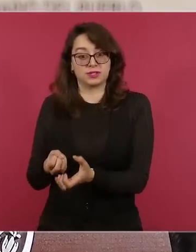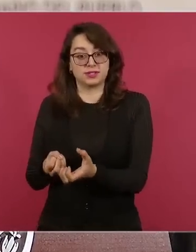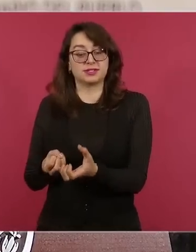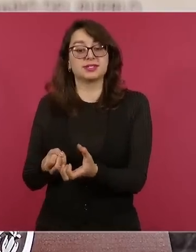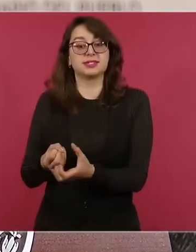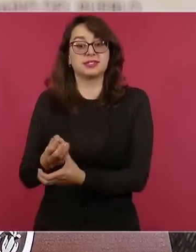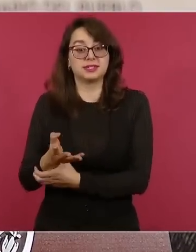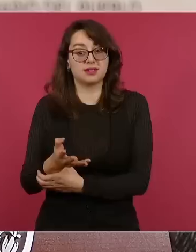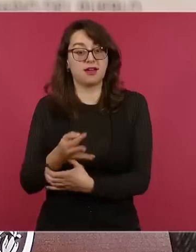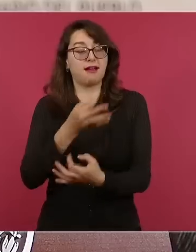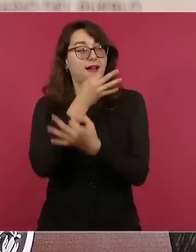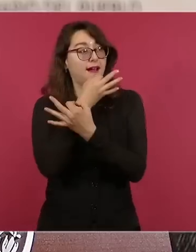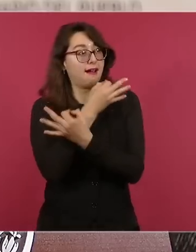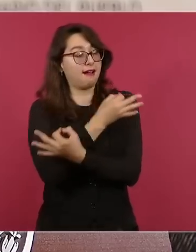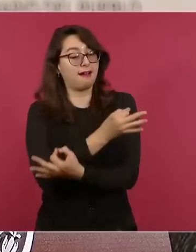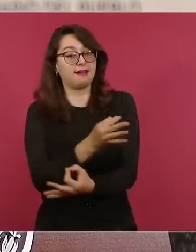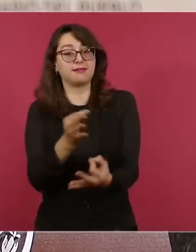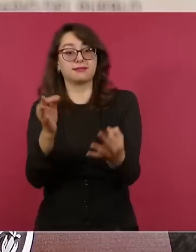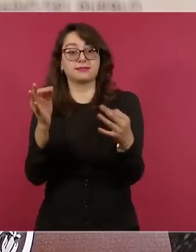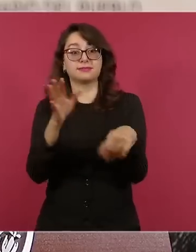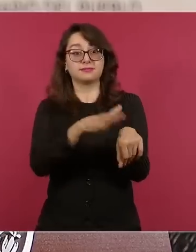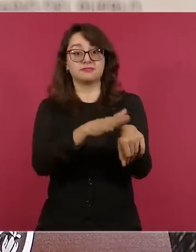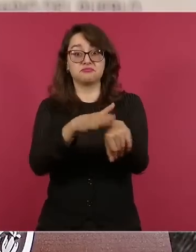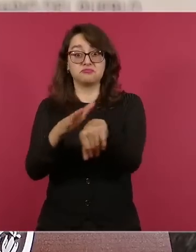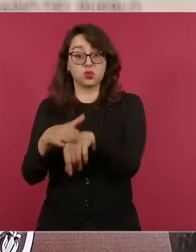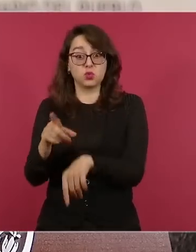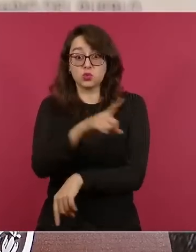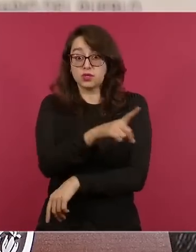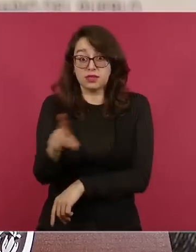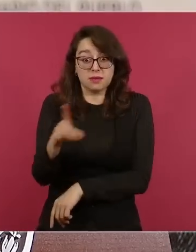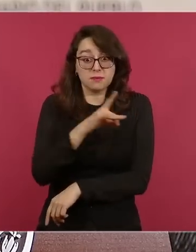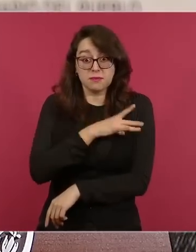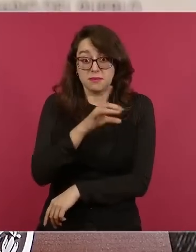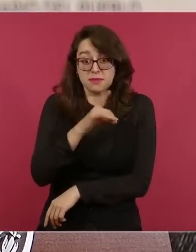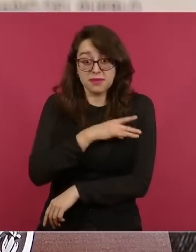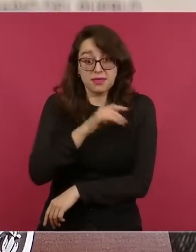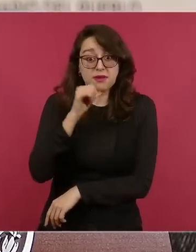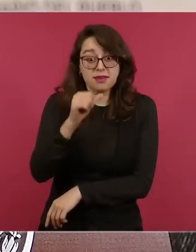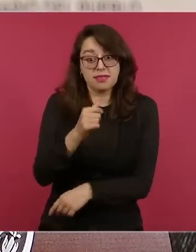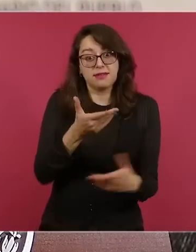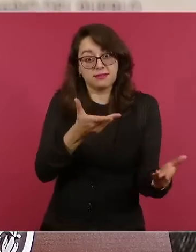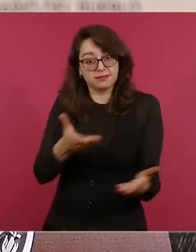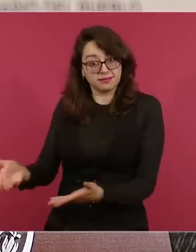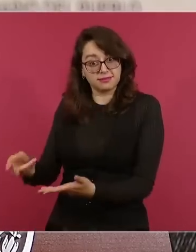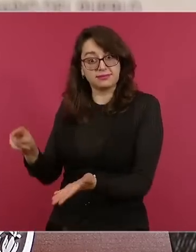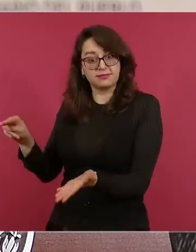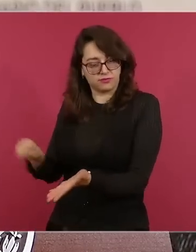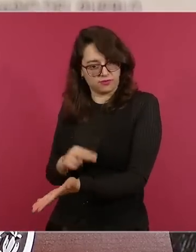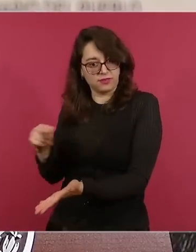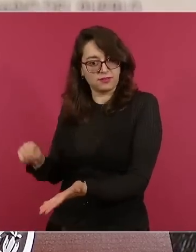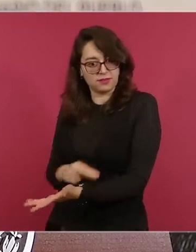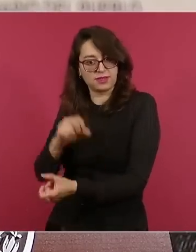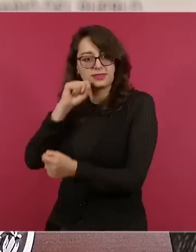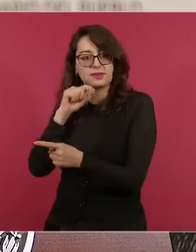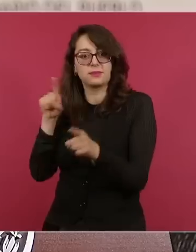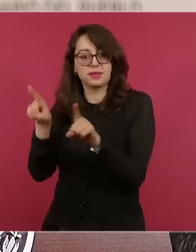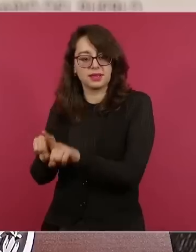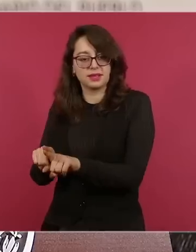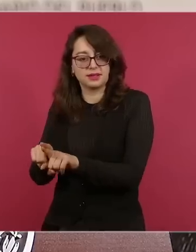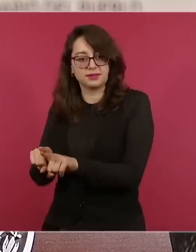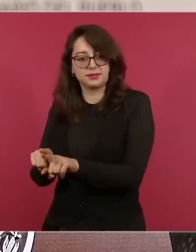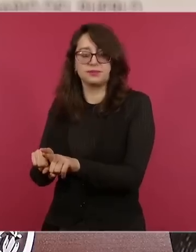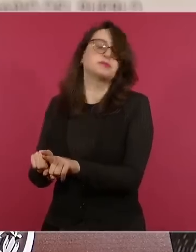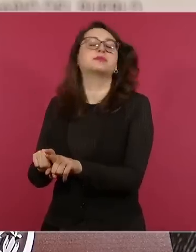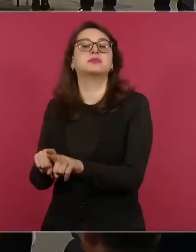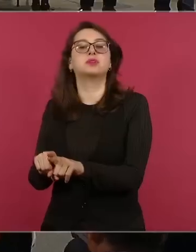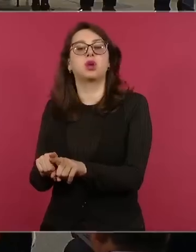a los que estaban afuera, el que no tenga miedo que pase a firmar, o